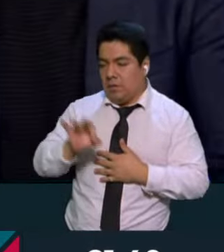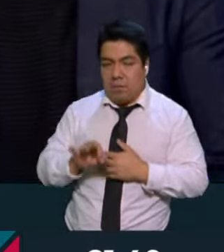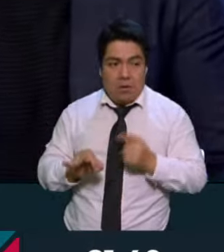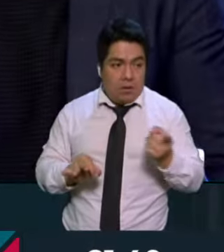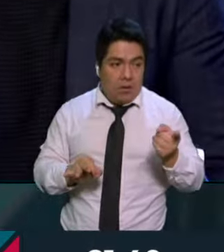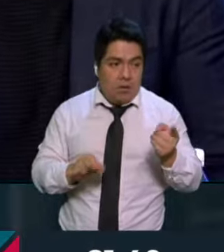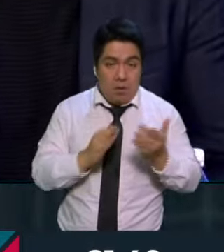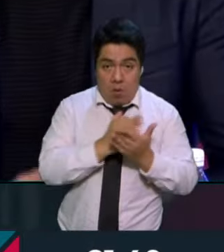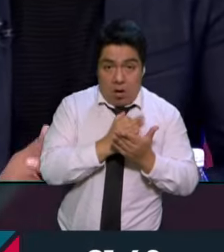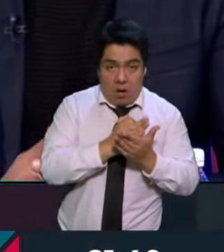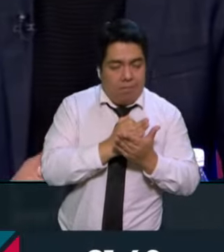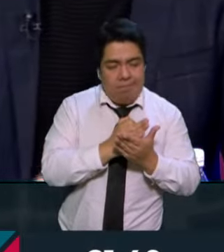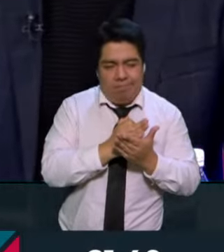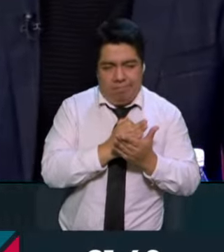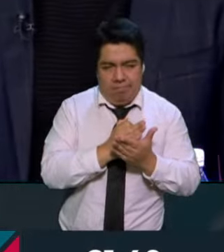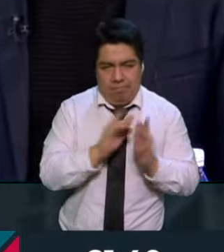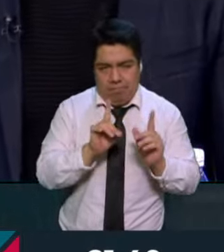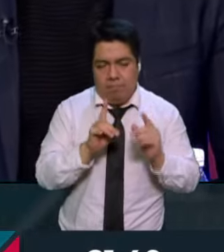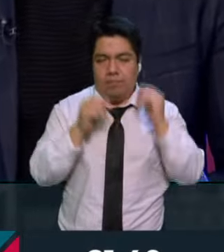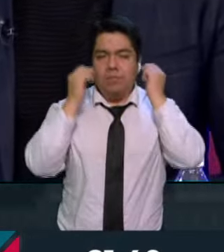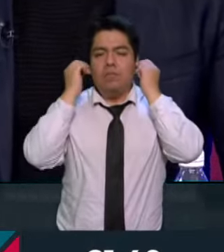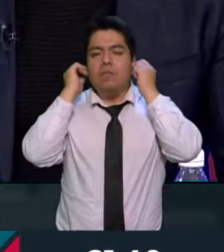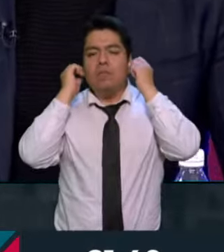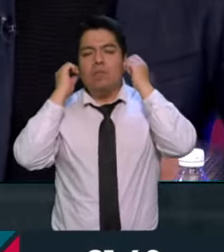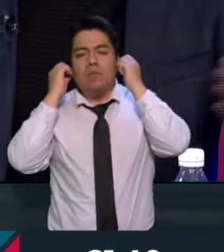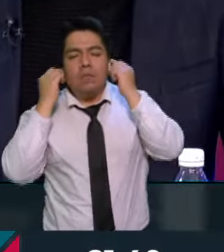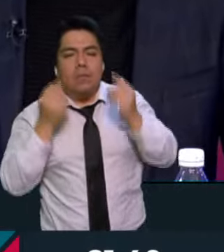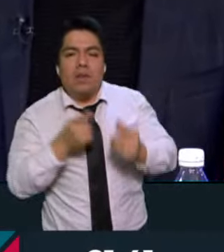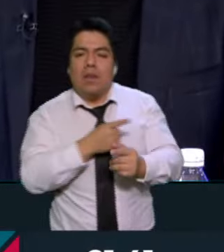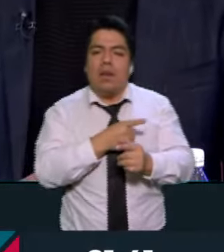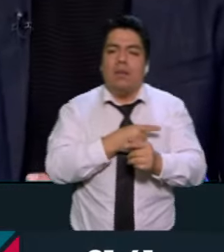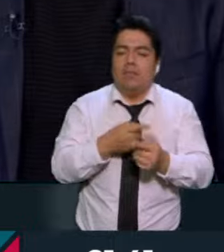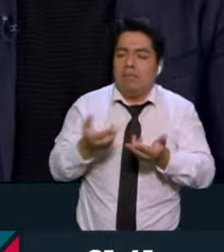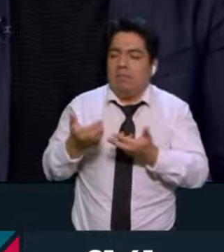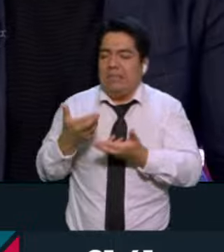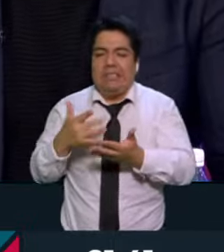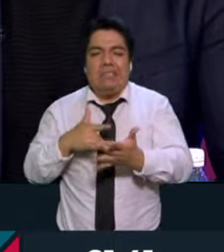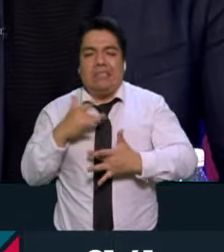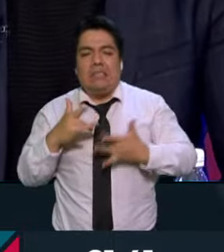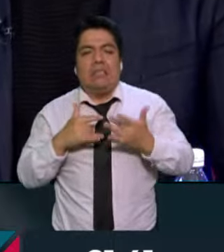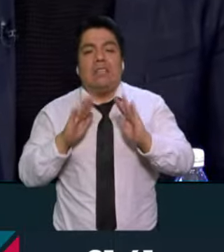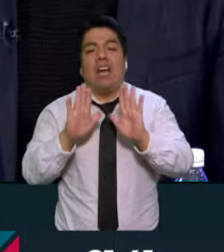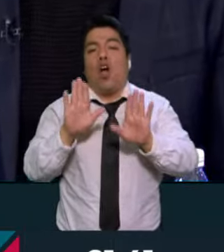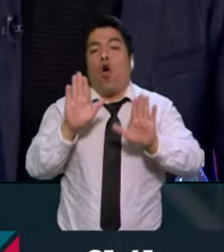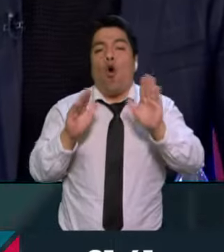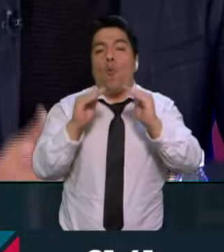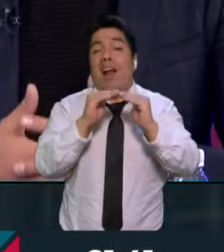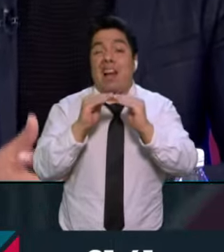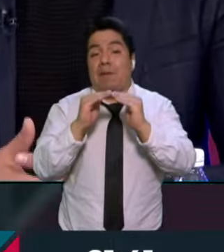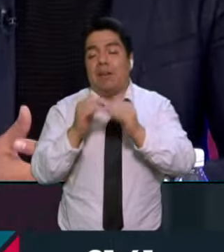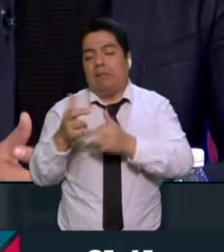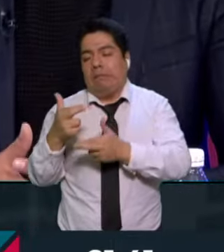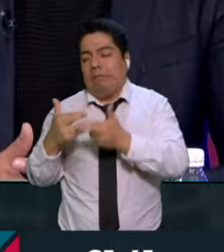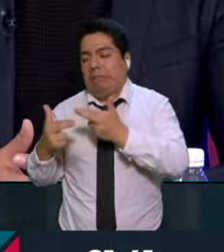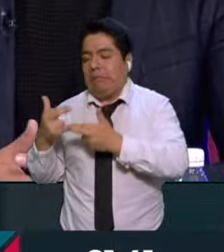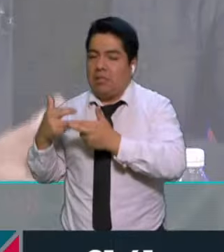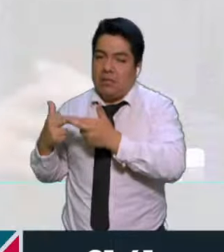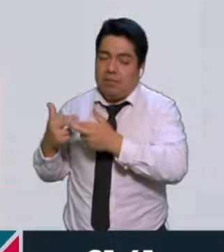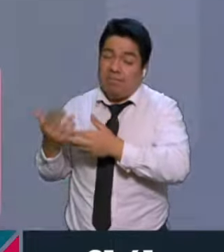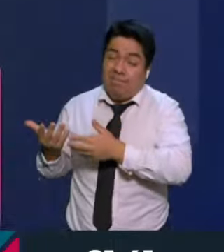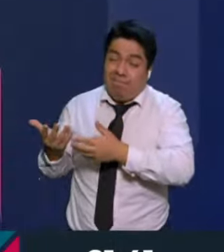y esto, bueno, pues representa un retroceso en la democracia y, bueno, pues esto